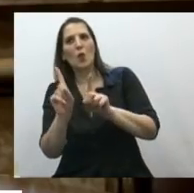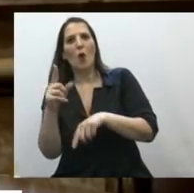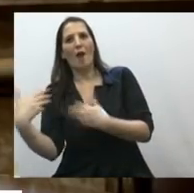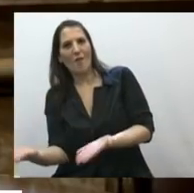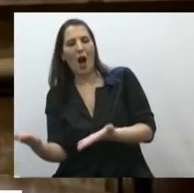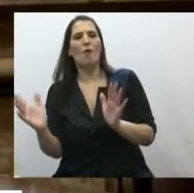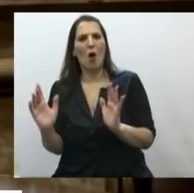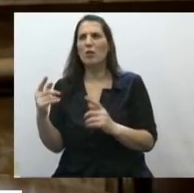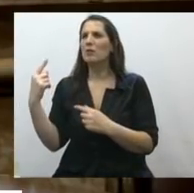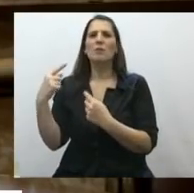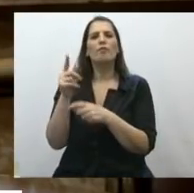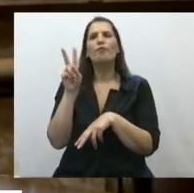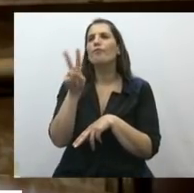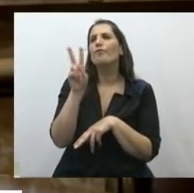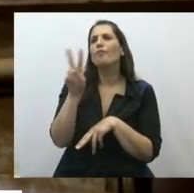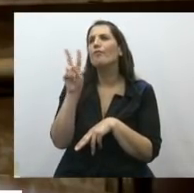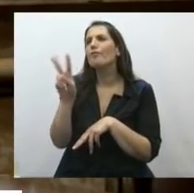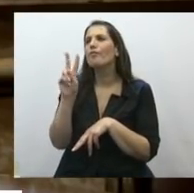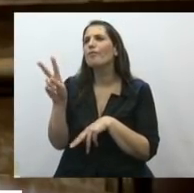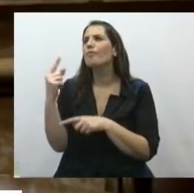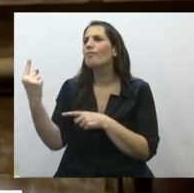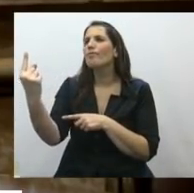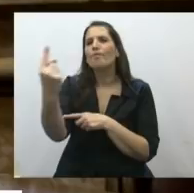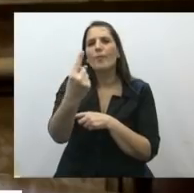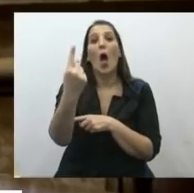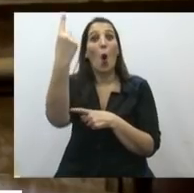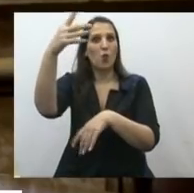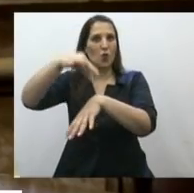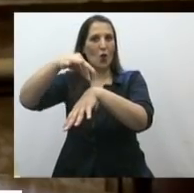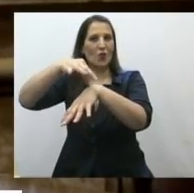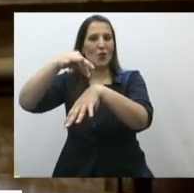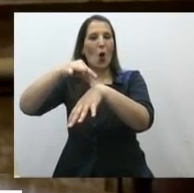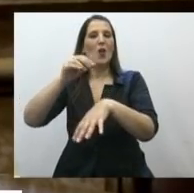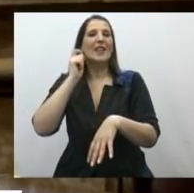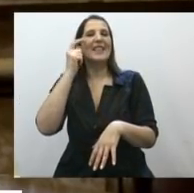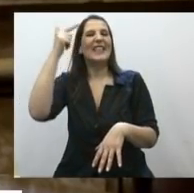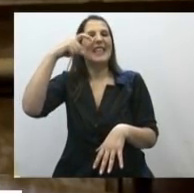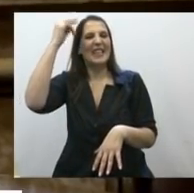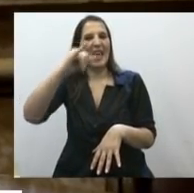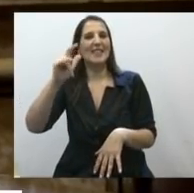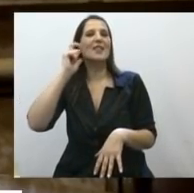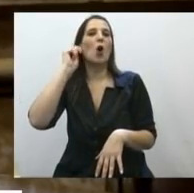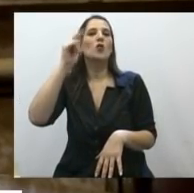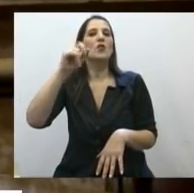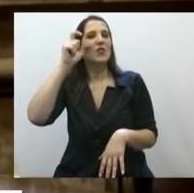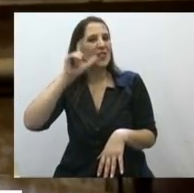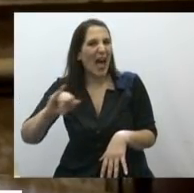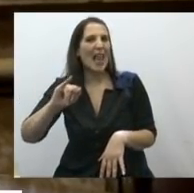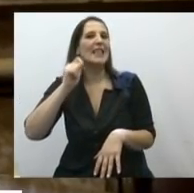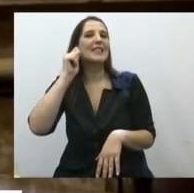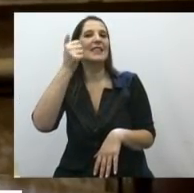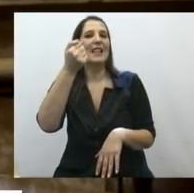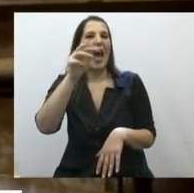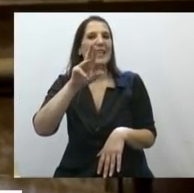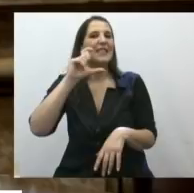La verdad que después de escuchar al doctor Ginés González García, que es Ministro de Salud, al doctor Daniel Goyán, es Ministro de